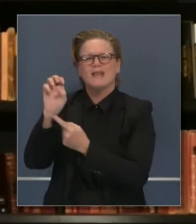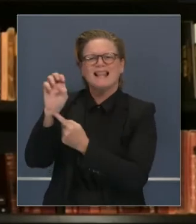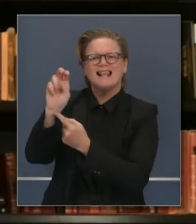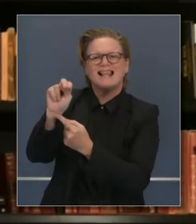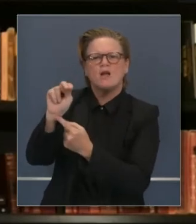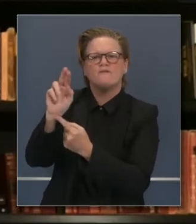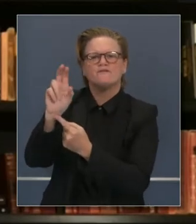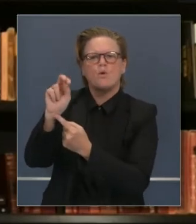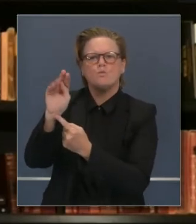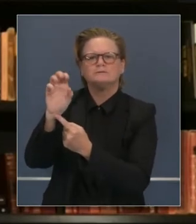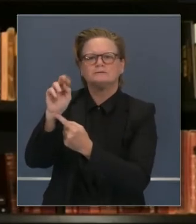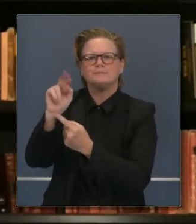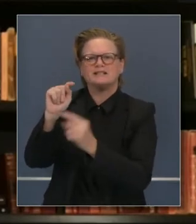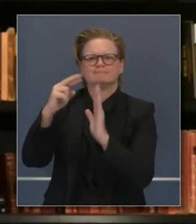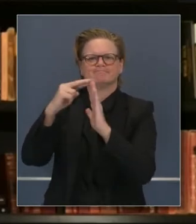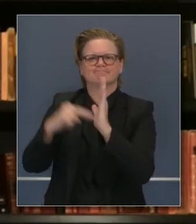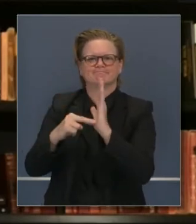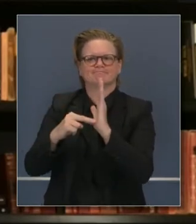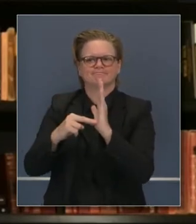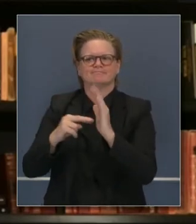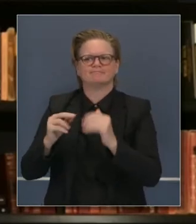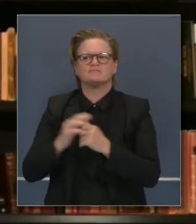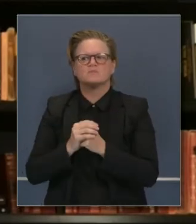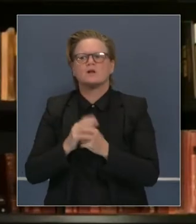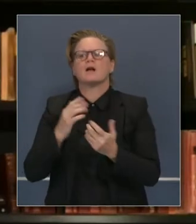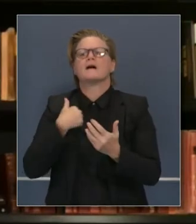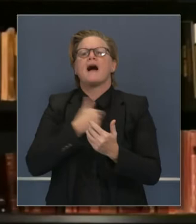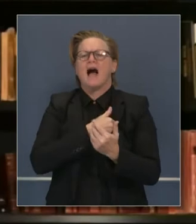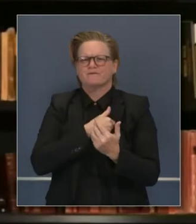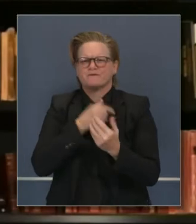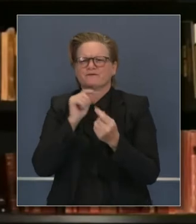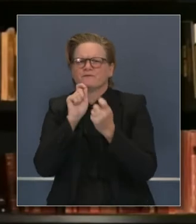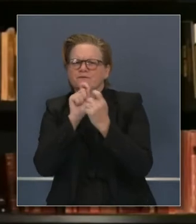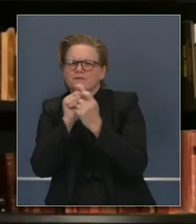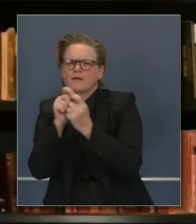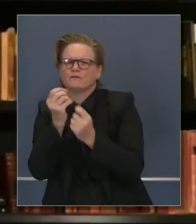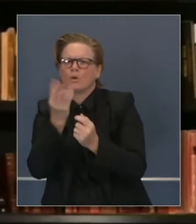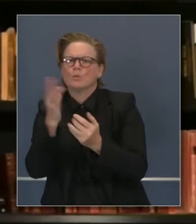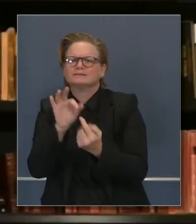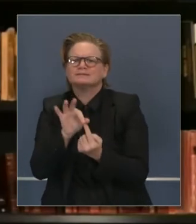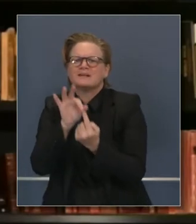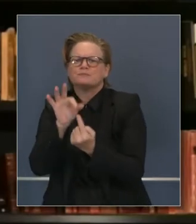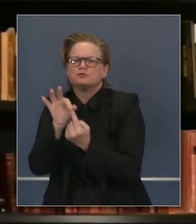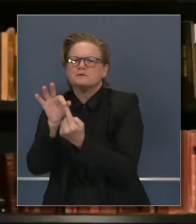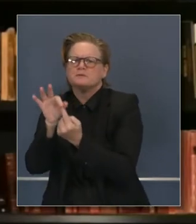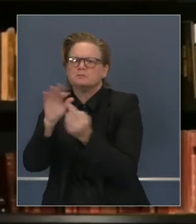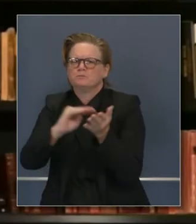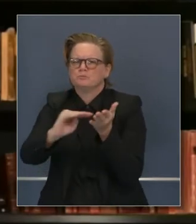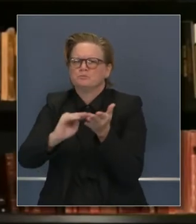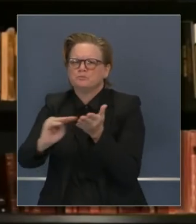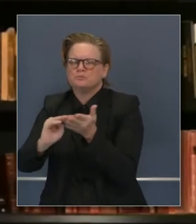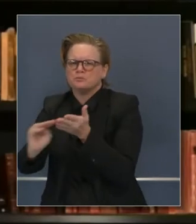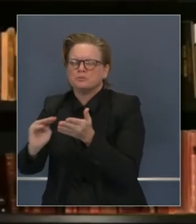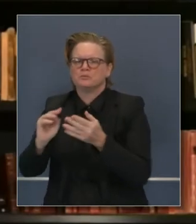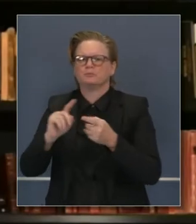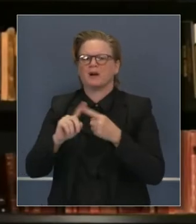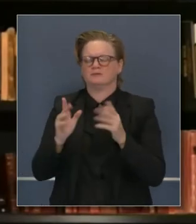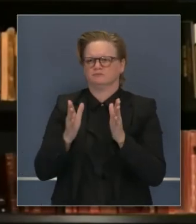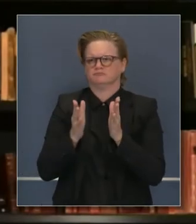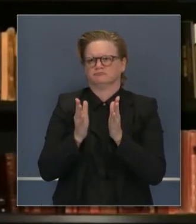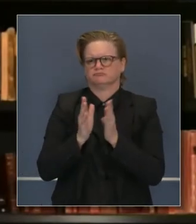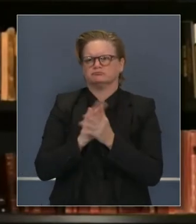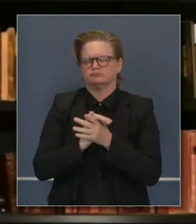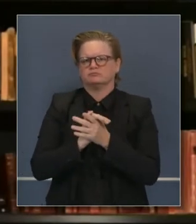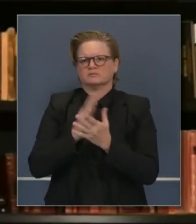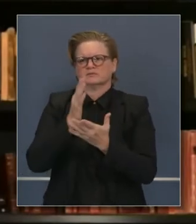ley. Hemos visto un apoyo abrumador por las autoridades, con algunas excepciones, de personas que simplemente